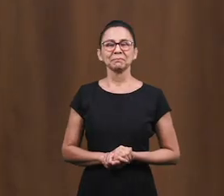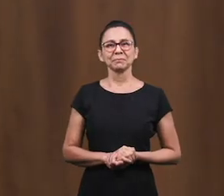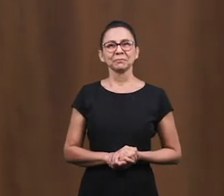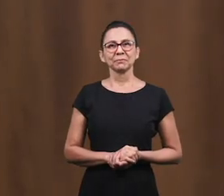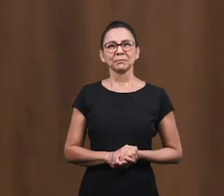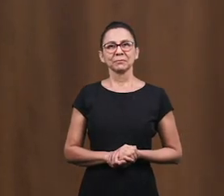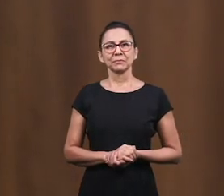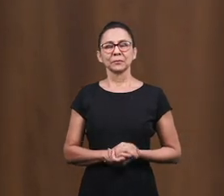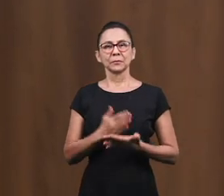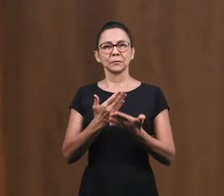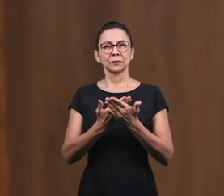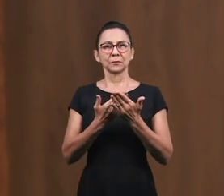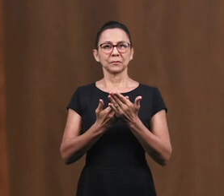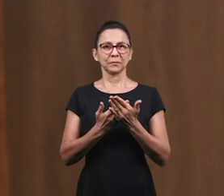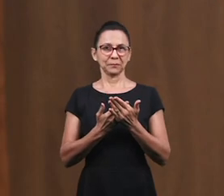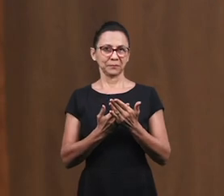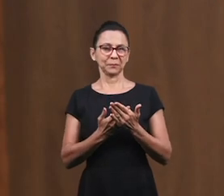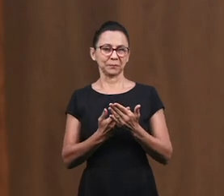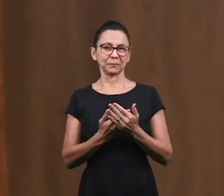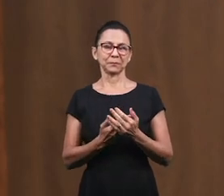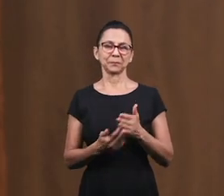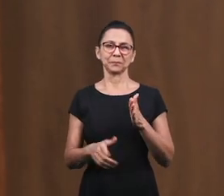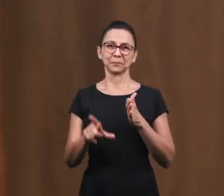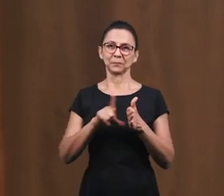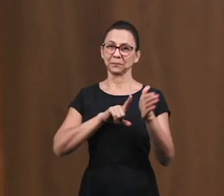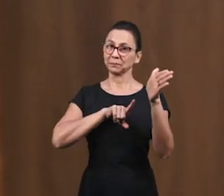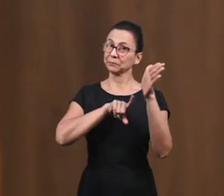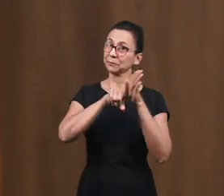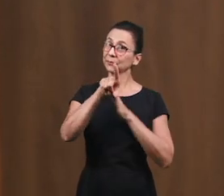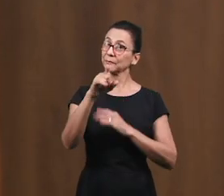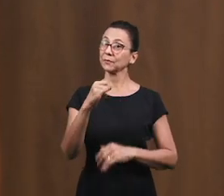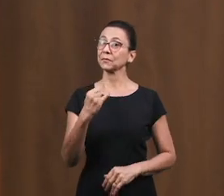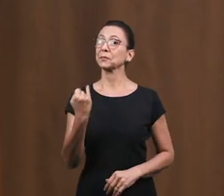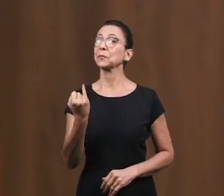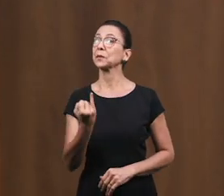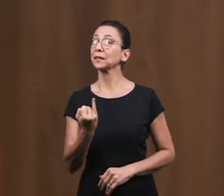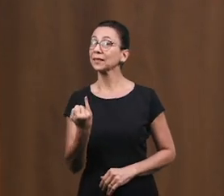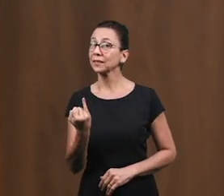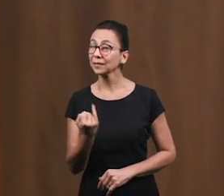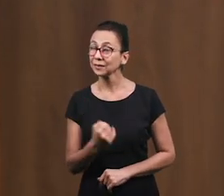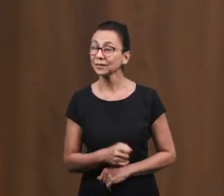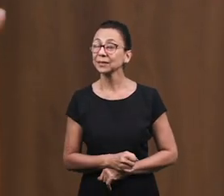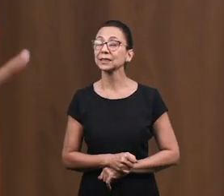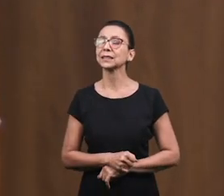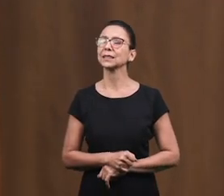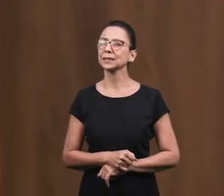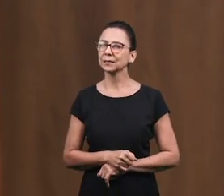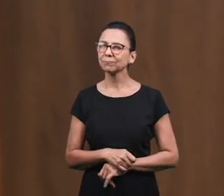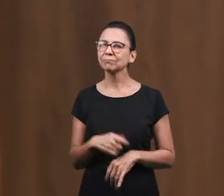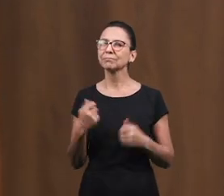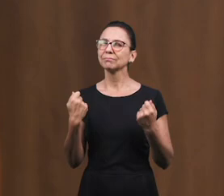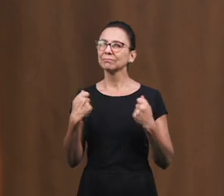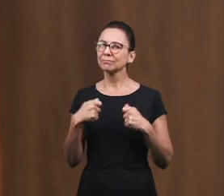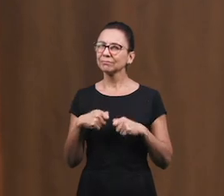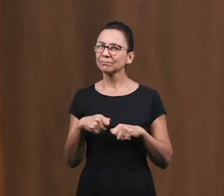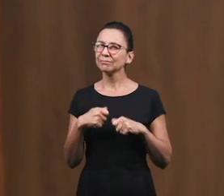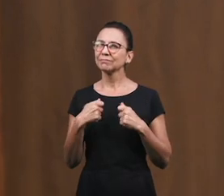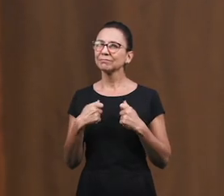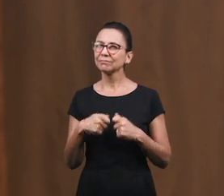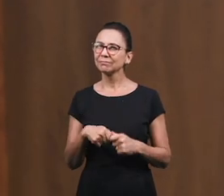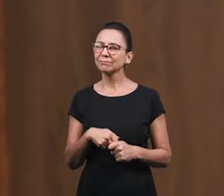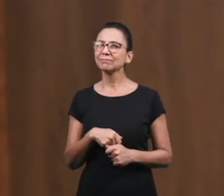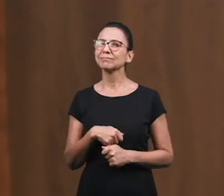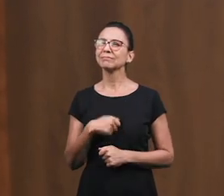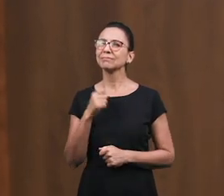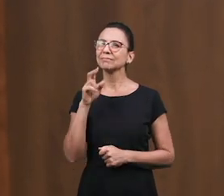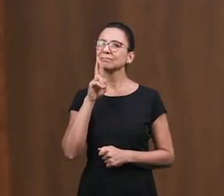a Terminar Esta clase Con una Pregunta Muy importante Una Pregunta Que nosotros Necesitamos Responder